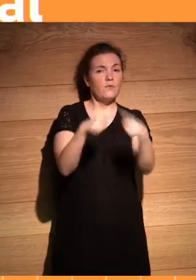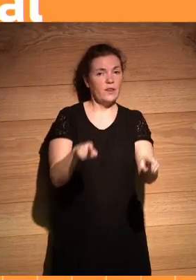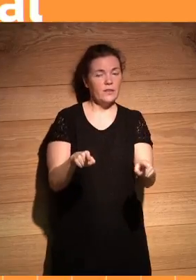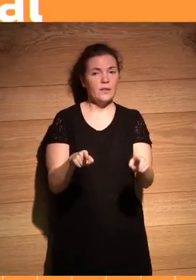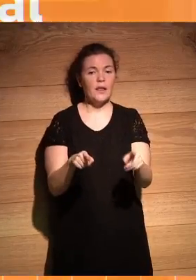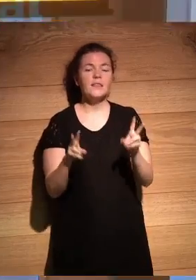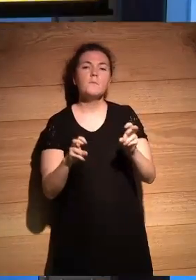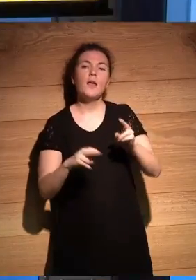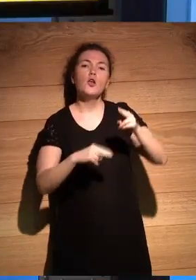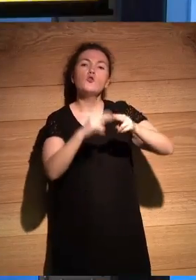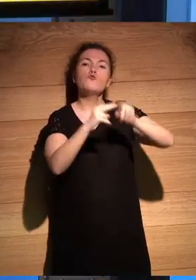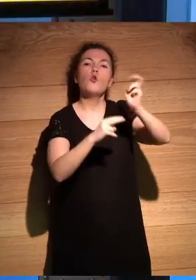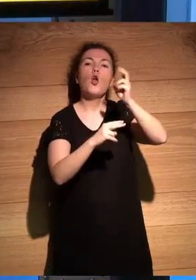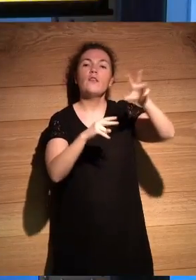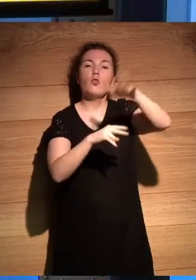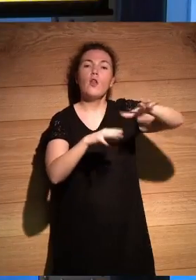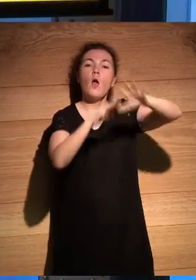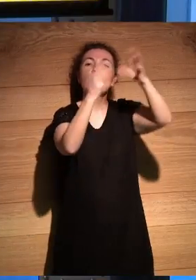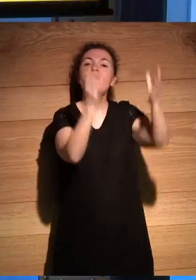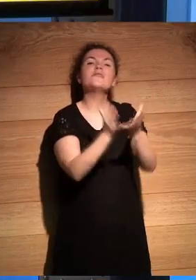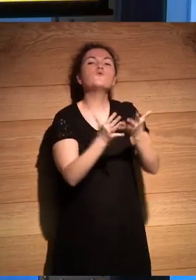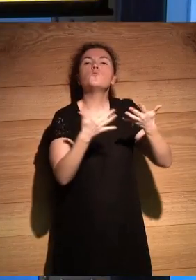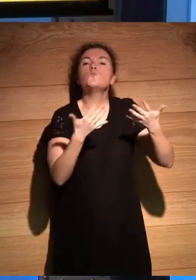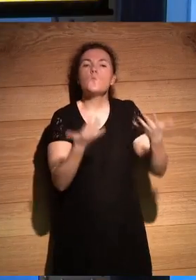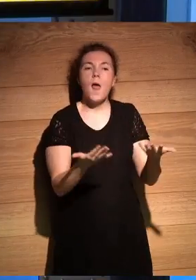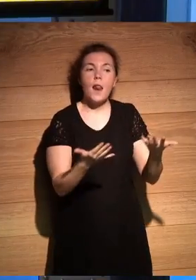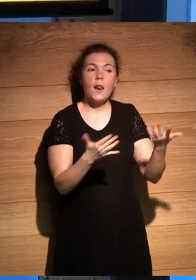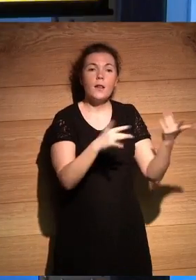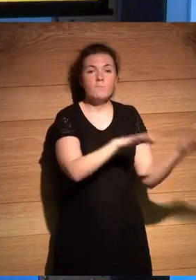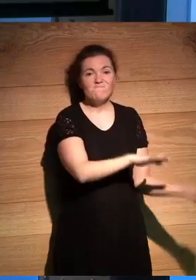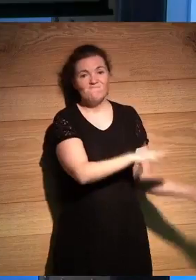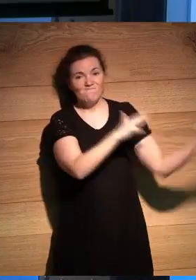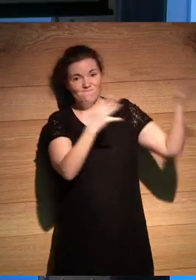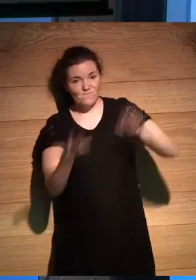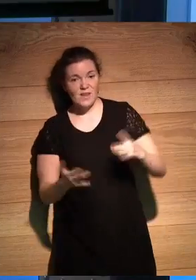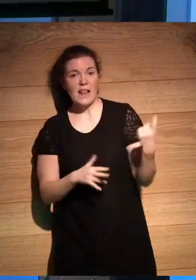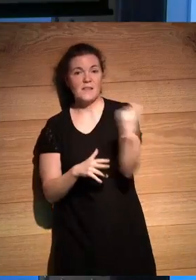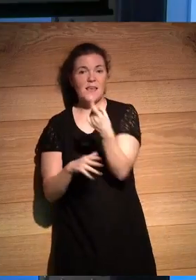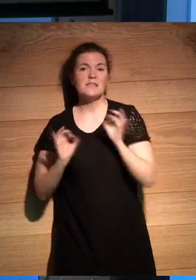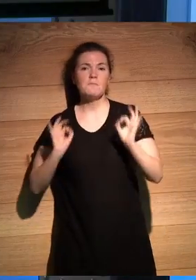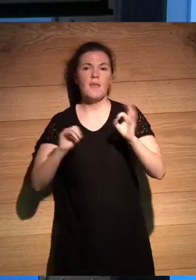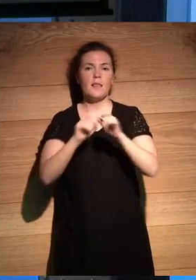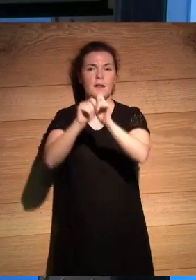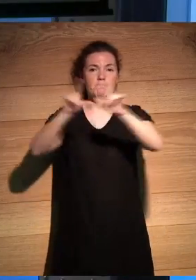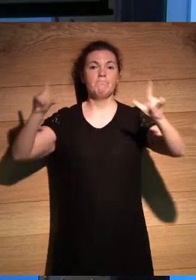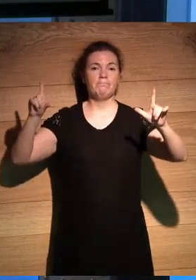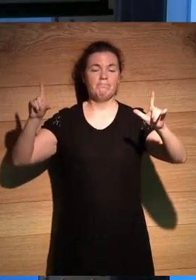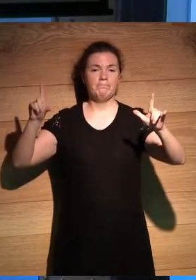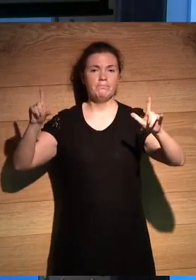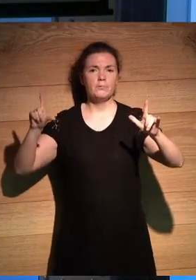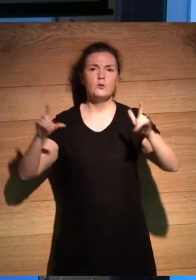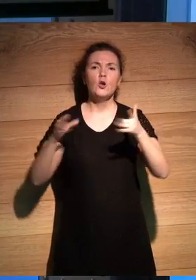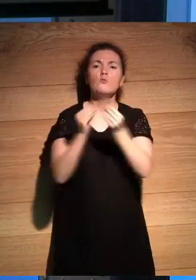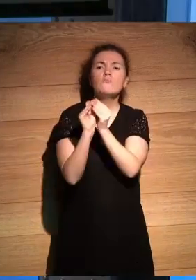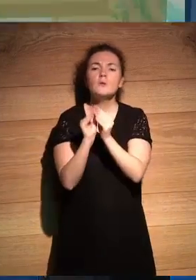ver con la construcción de otra parte del universo que es pasar todo esto a las necesidades específicas de la pantalla. cómo podíamos